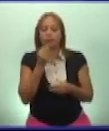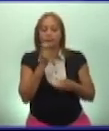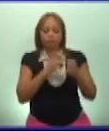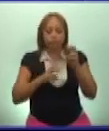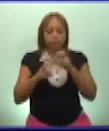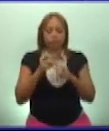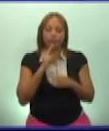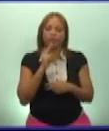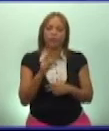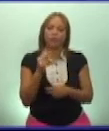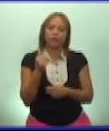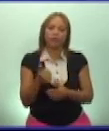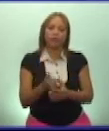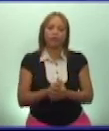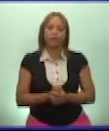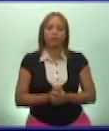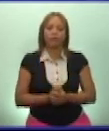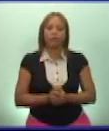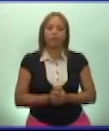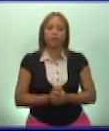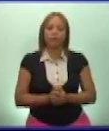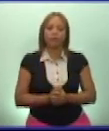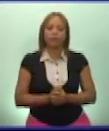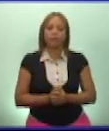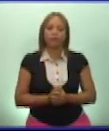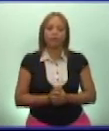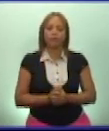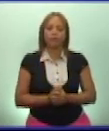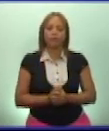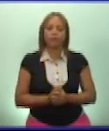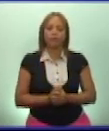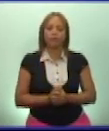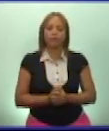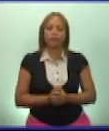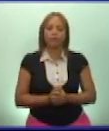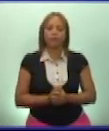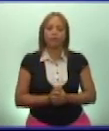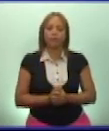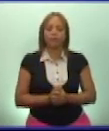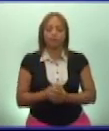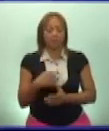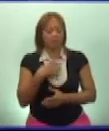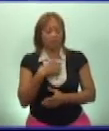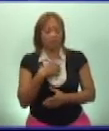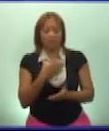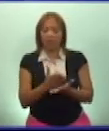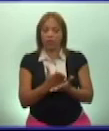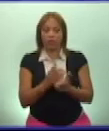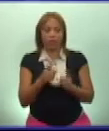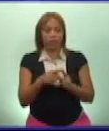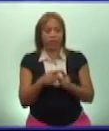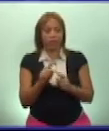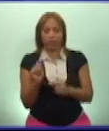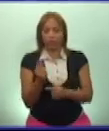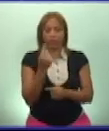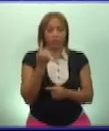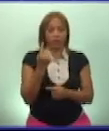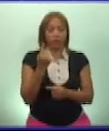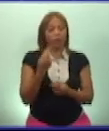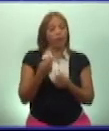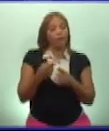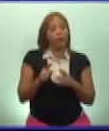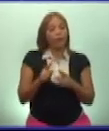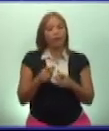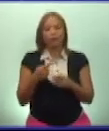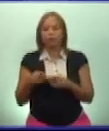responder las actividades. Sabemos que contamos con el libro de texto como bibliografía básica, pero estos